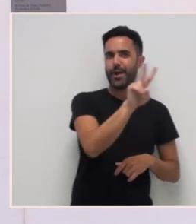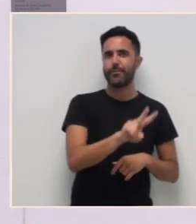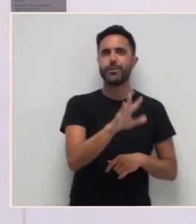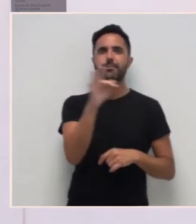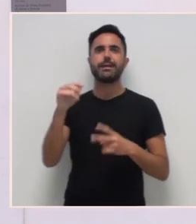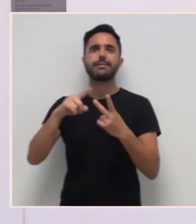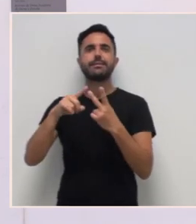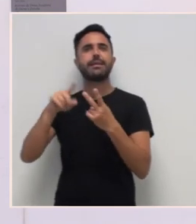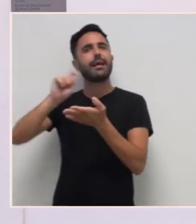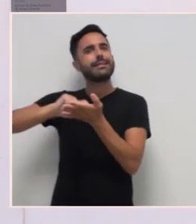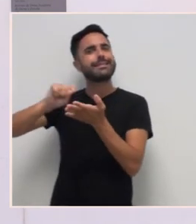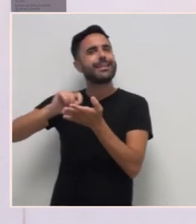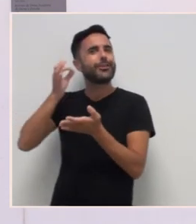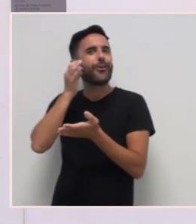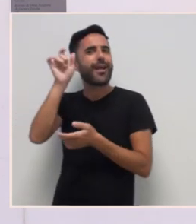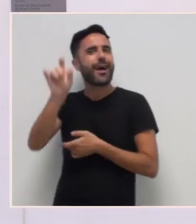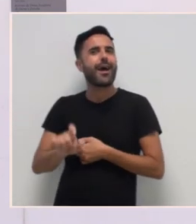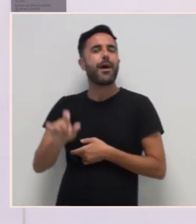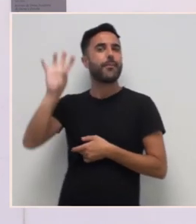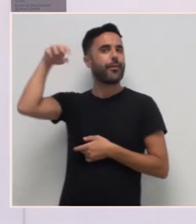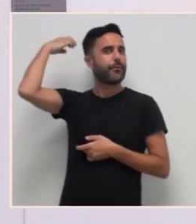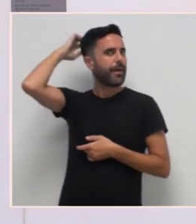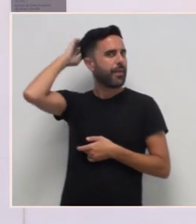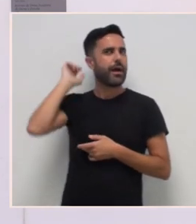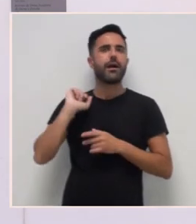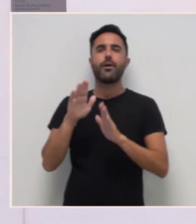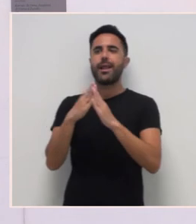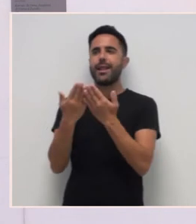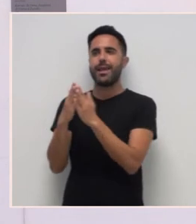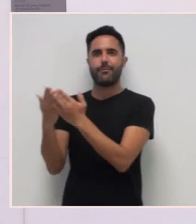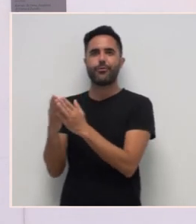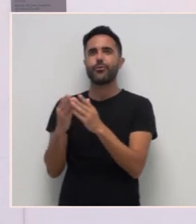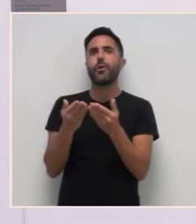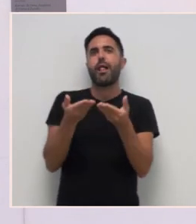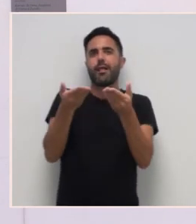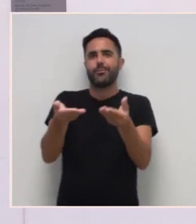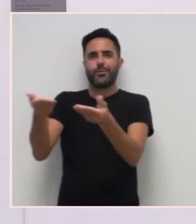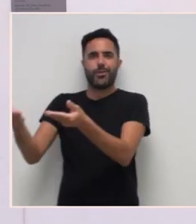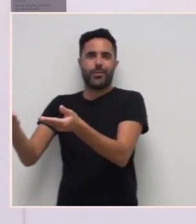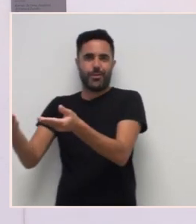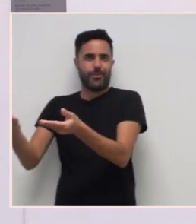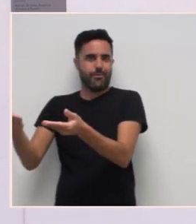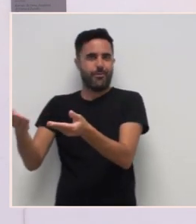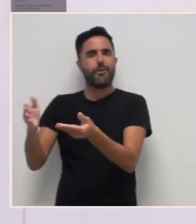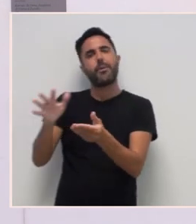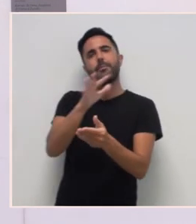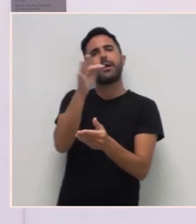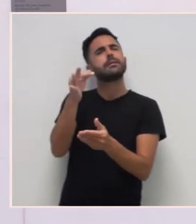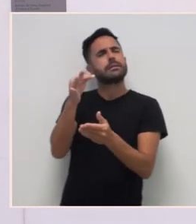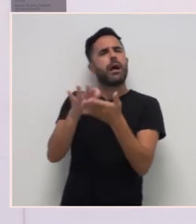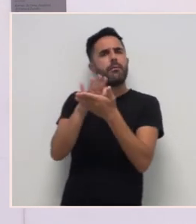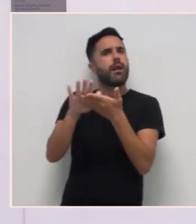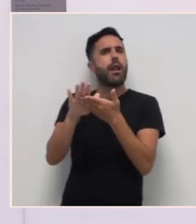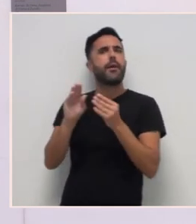obras delas, as primeiras edicións delas, e se falará máis da súa obra e da súa vida porque